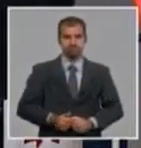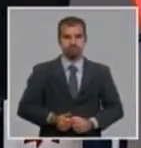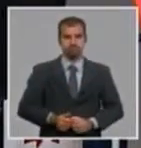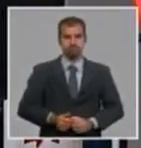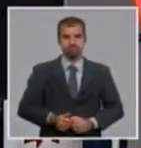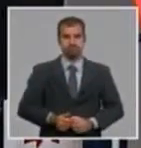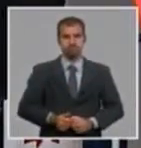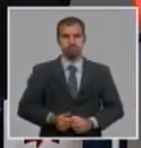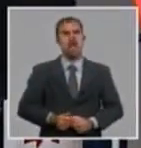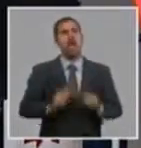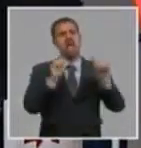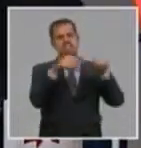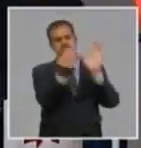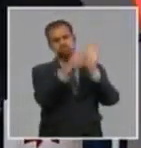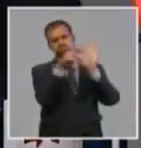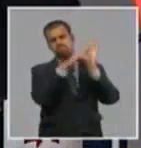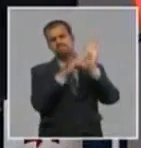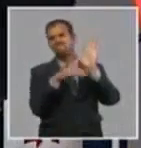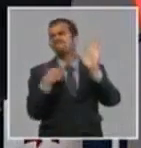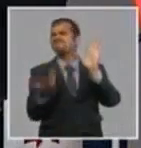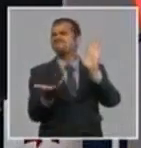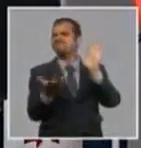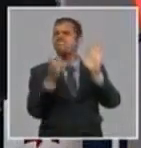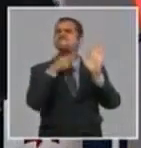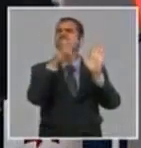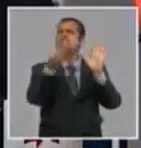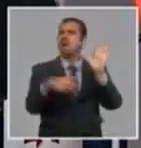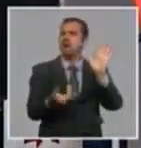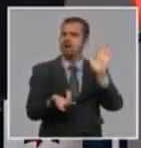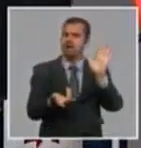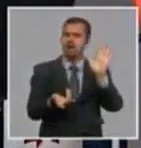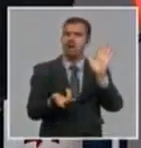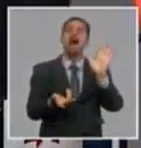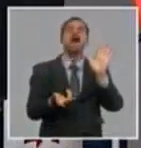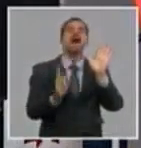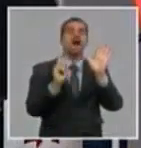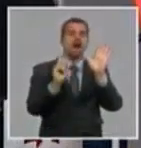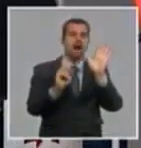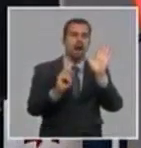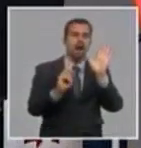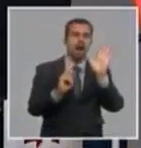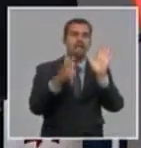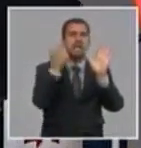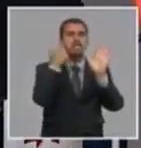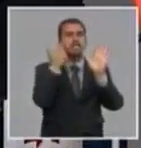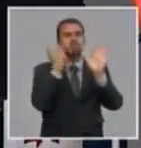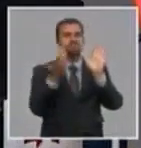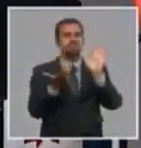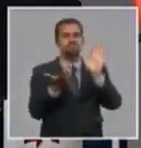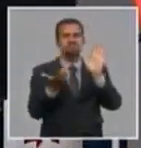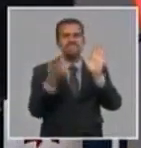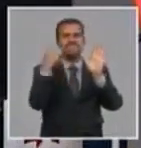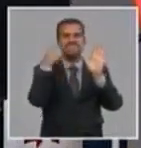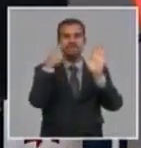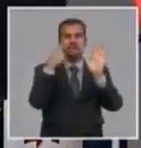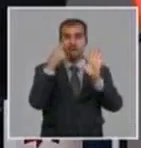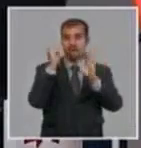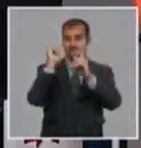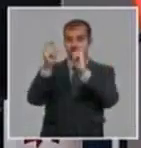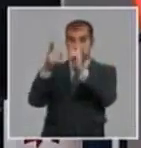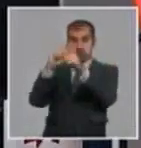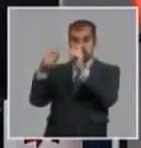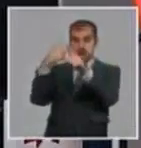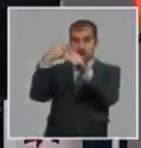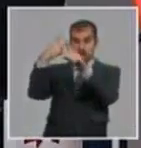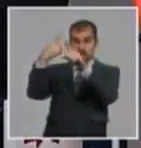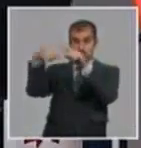Y lo que se mide en ese caso es la reducción, o sea, el impacto de sustitución de importaciones que pueden ser